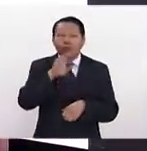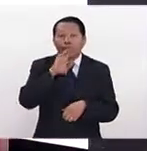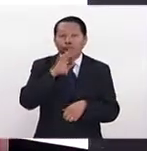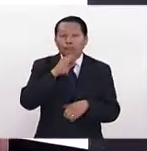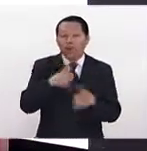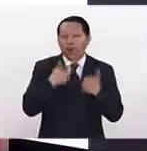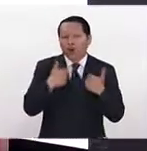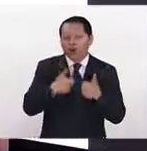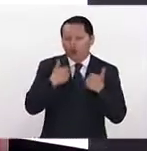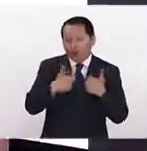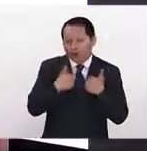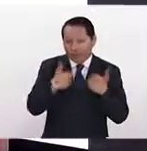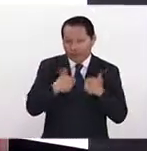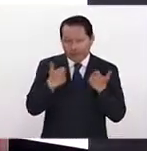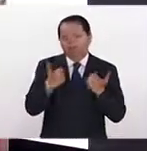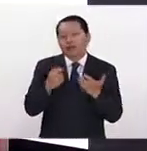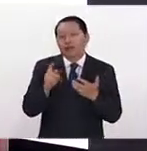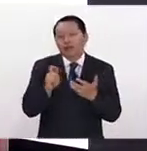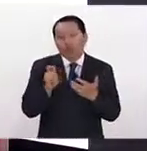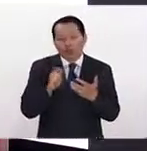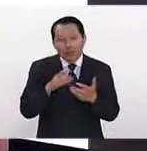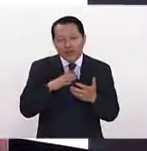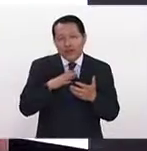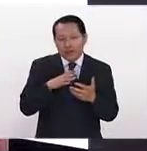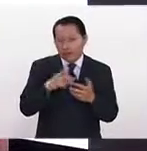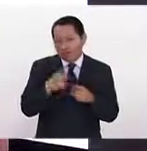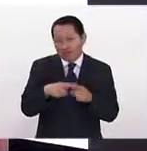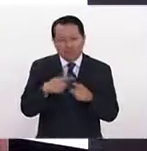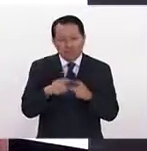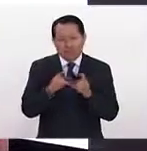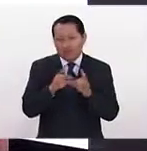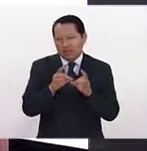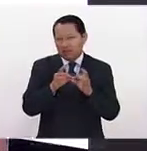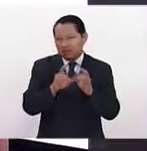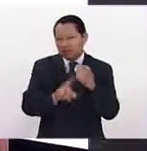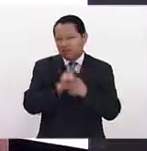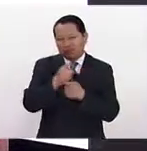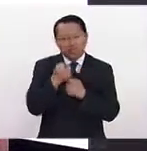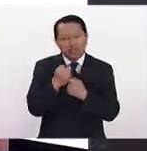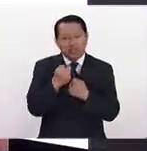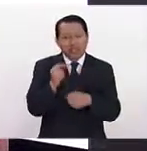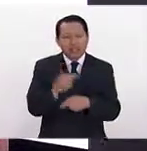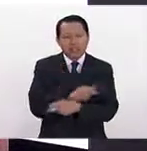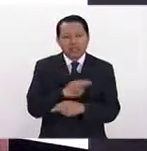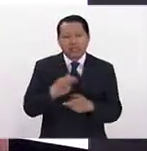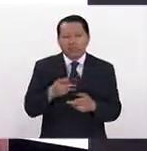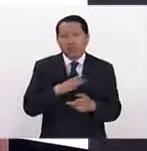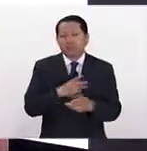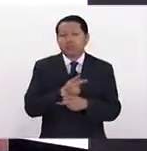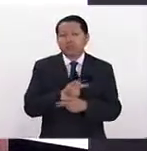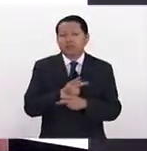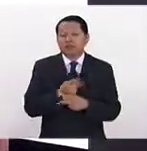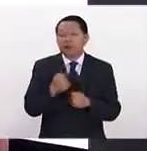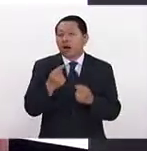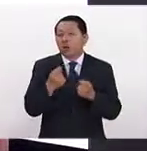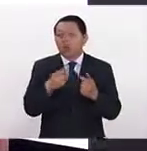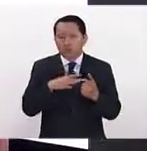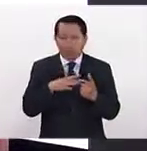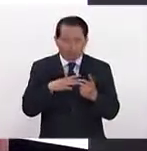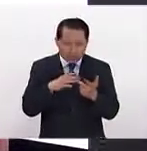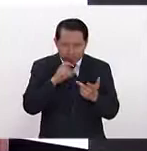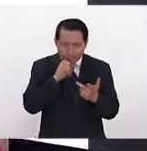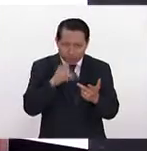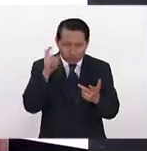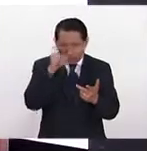que el novio, pasaron 30 tragedias, pues la paciencia, si los que tenemos estructura nos cuesta